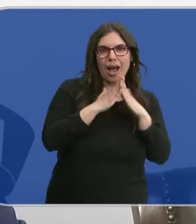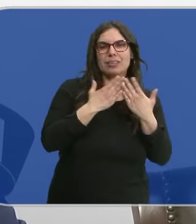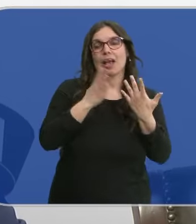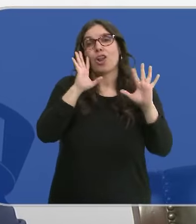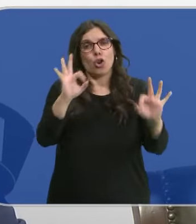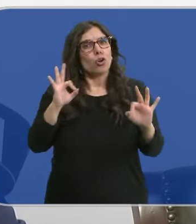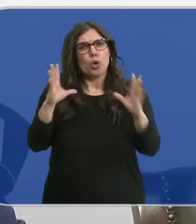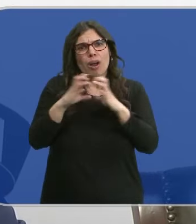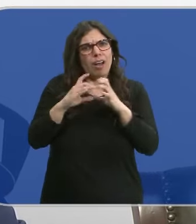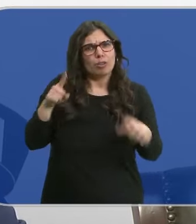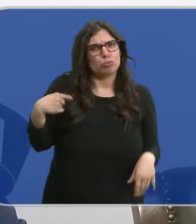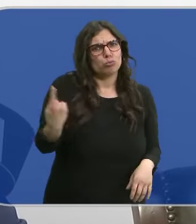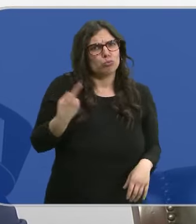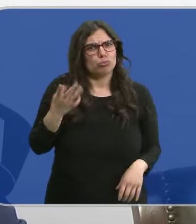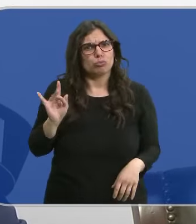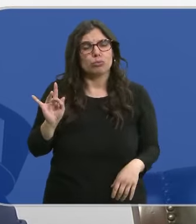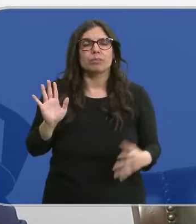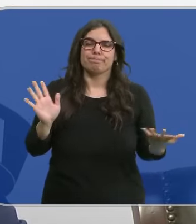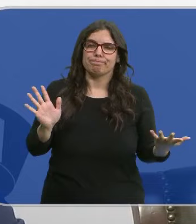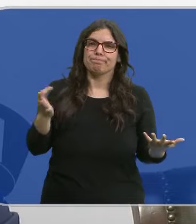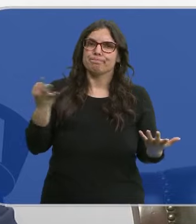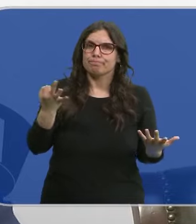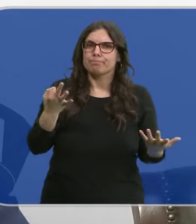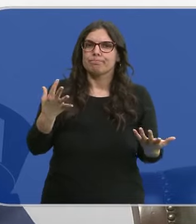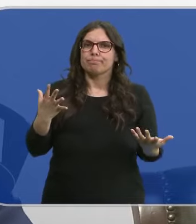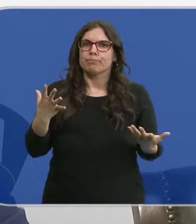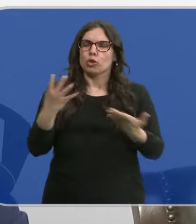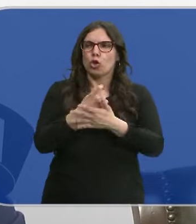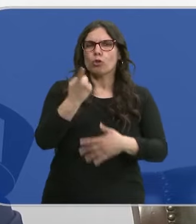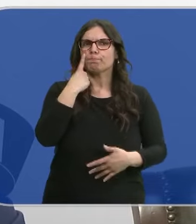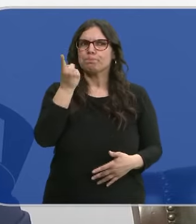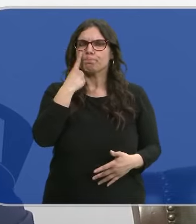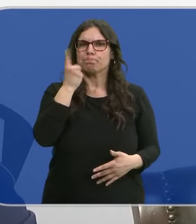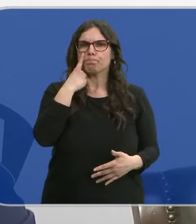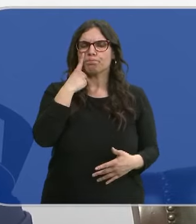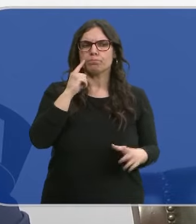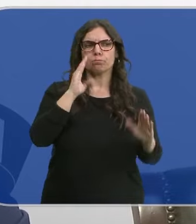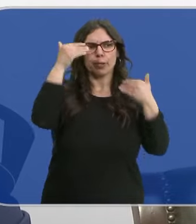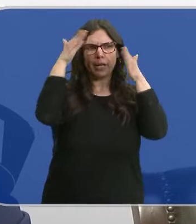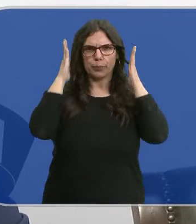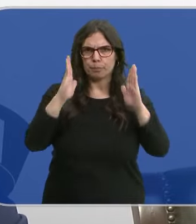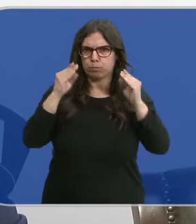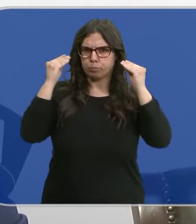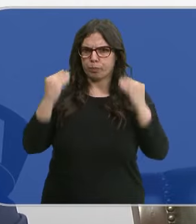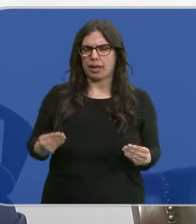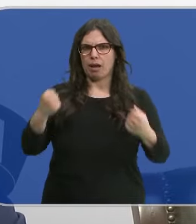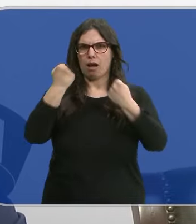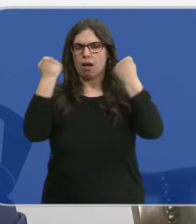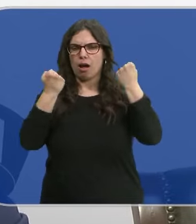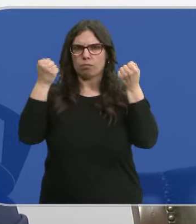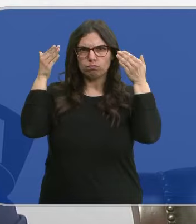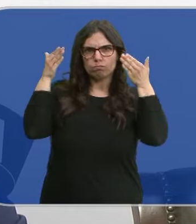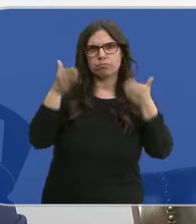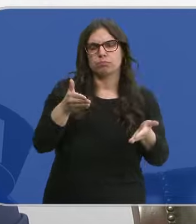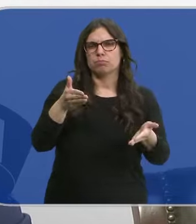como no puede ser de otra manera, pero tenemos que poner todos los sentidos en la carretera, tenemos que intentar evitar